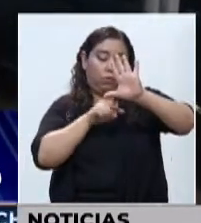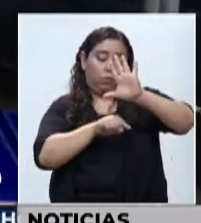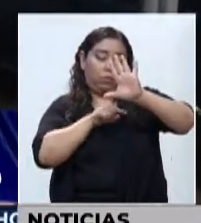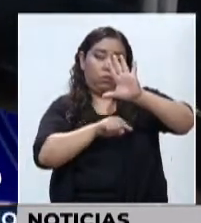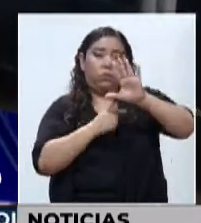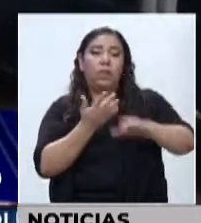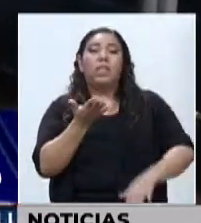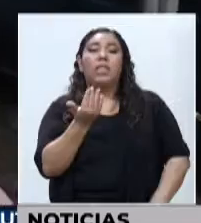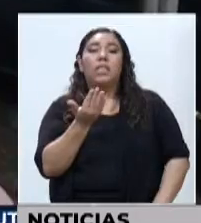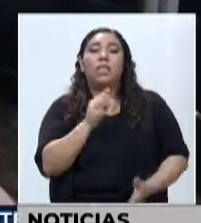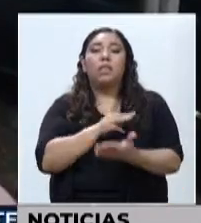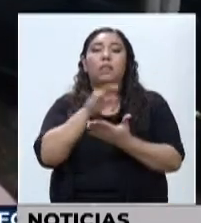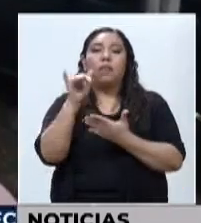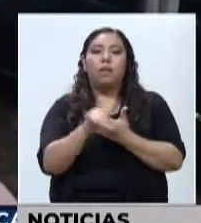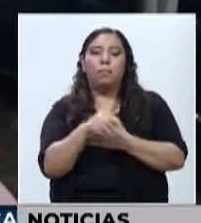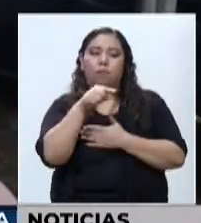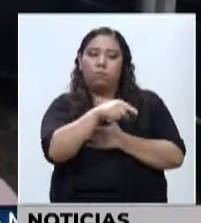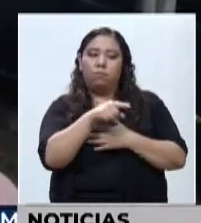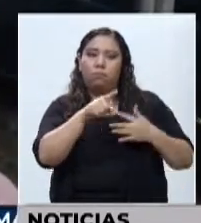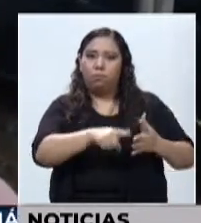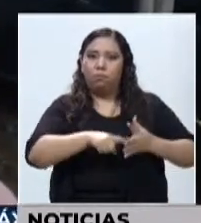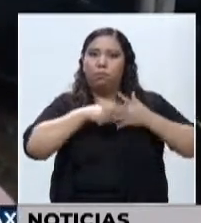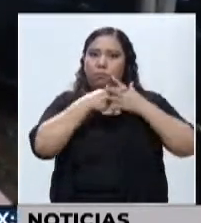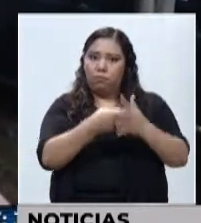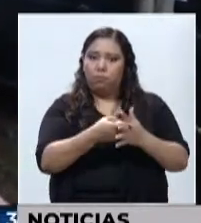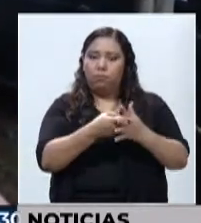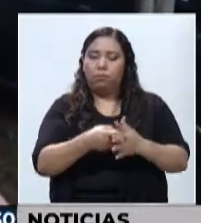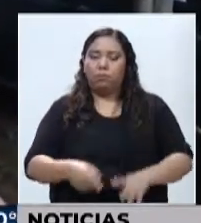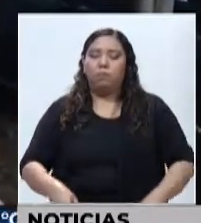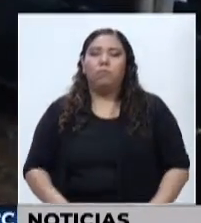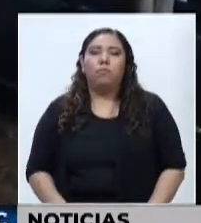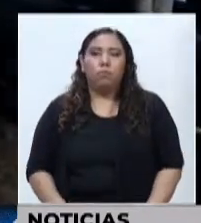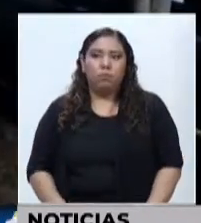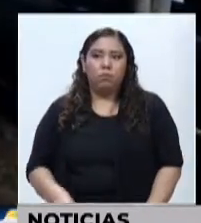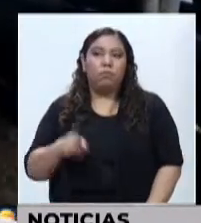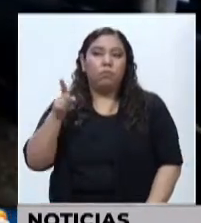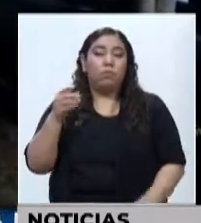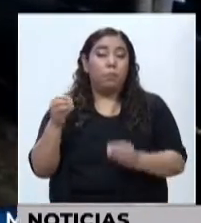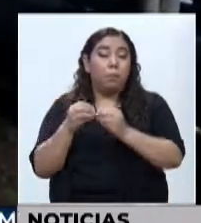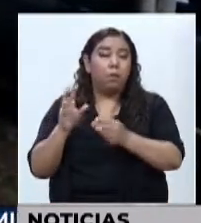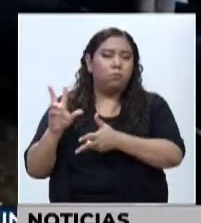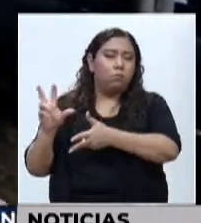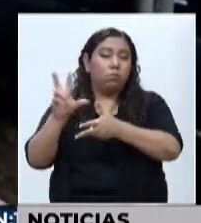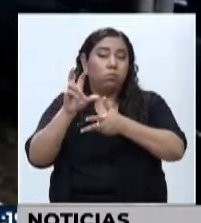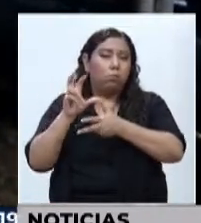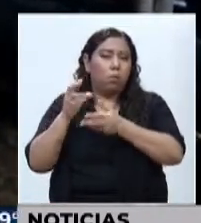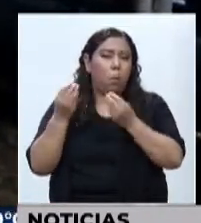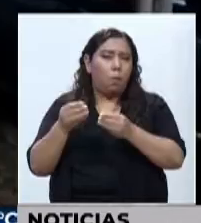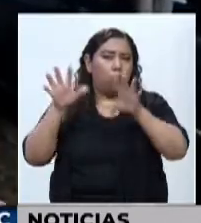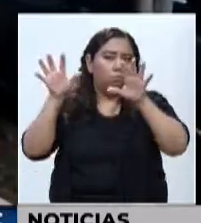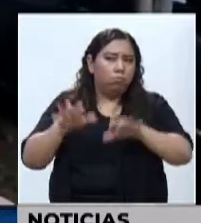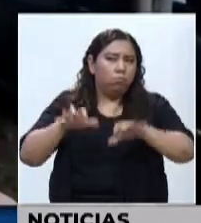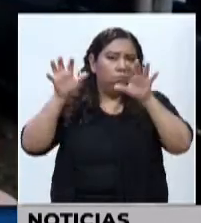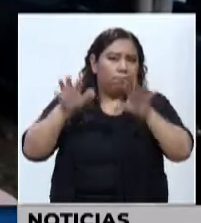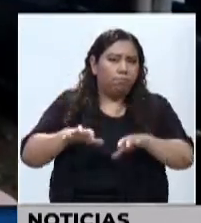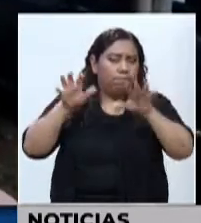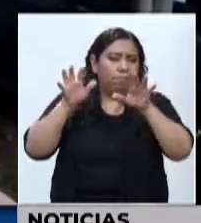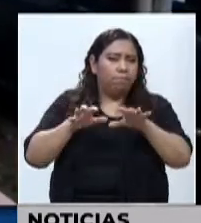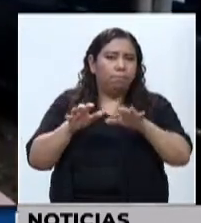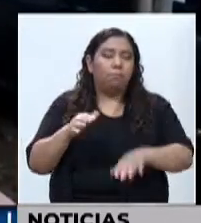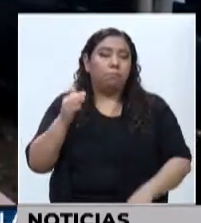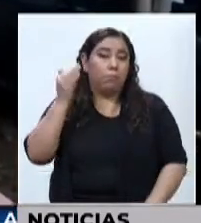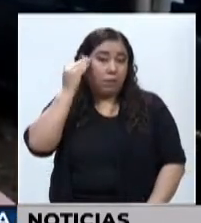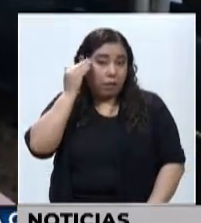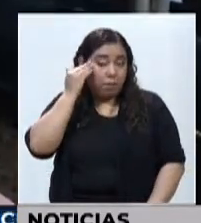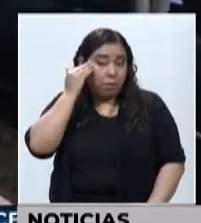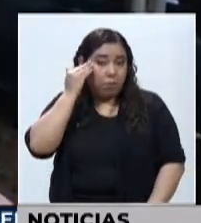mayo, y cabe destacar que esta temporada será bastante activa. También tenemos que hacer notar de que no